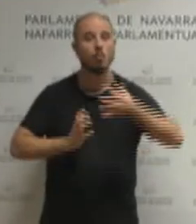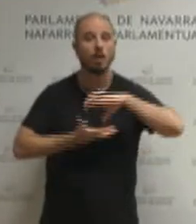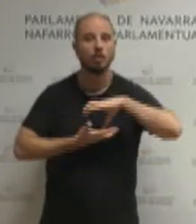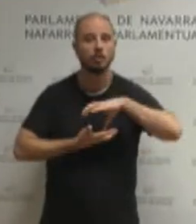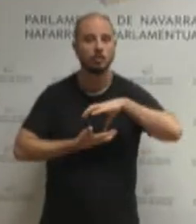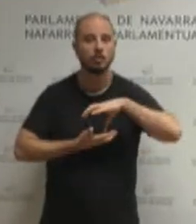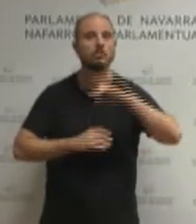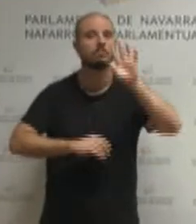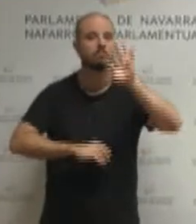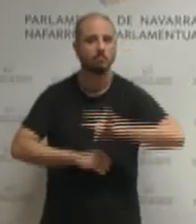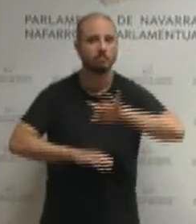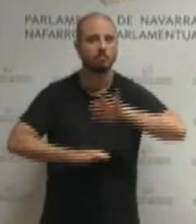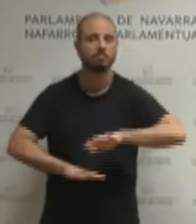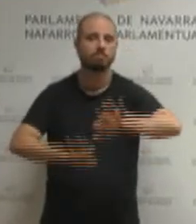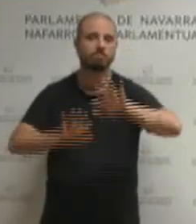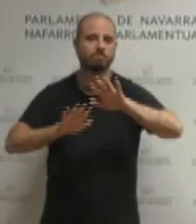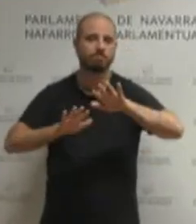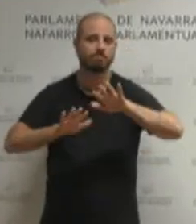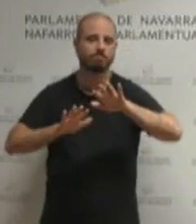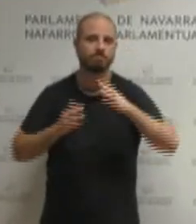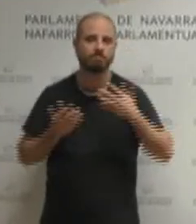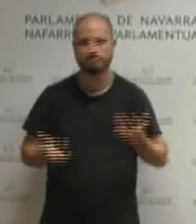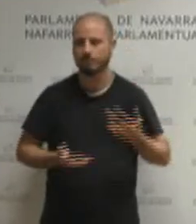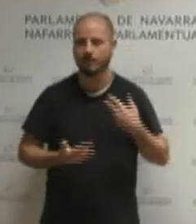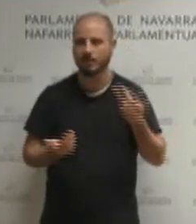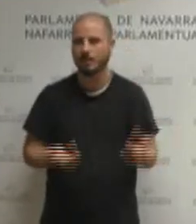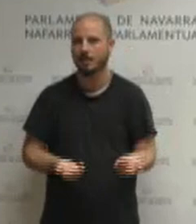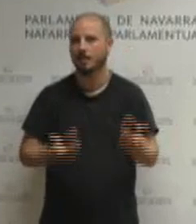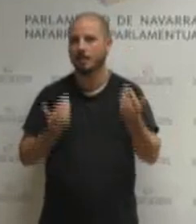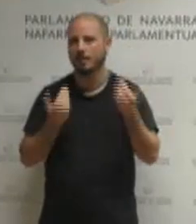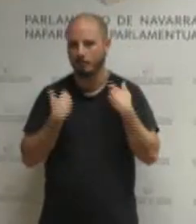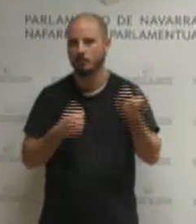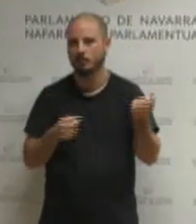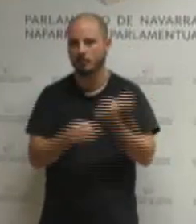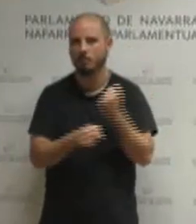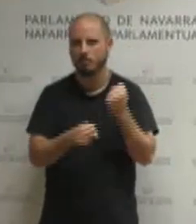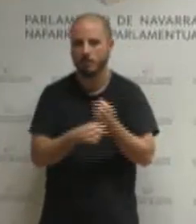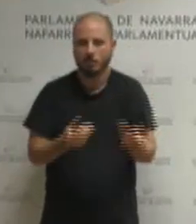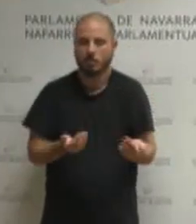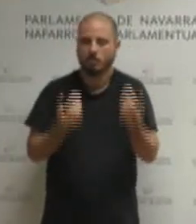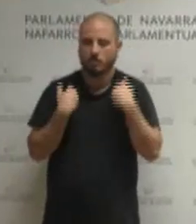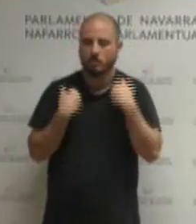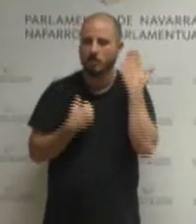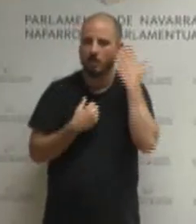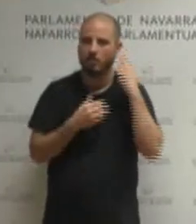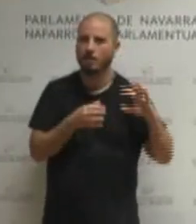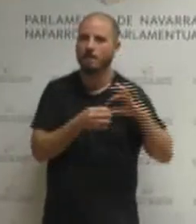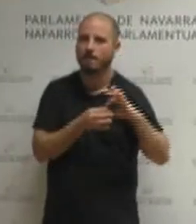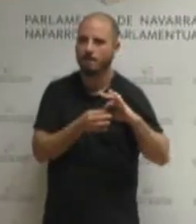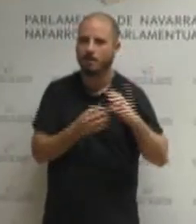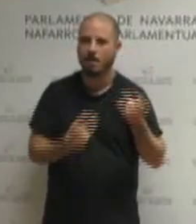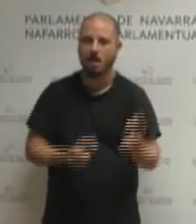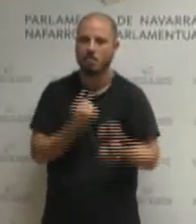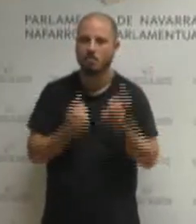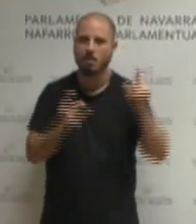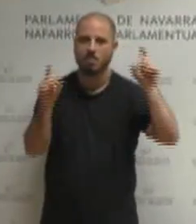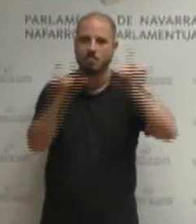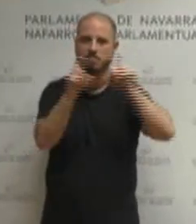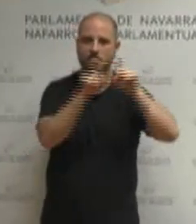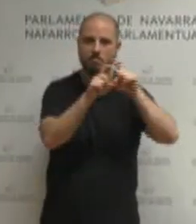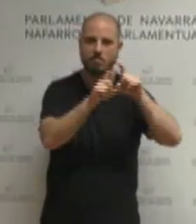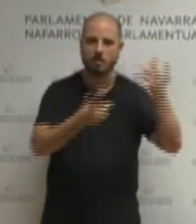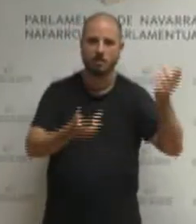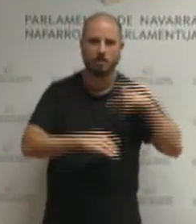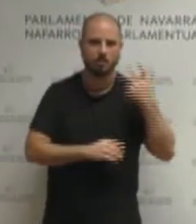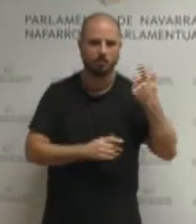exigiendo esa responsabilidad con el empleo y con esta tierra a determinadas empresas que toman sus decisiones